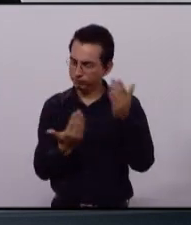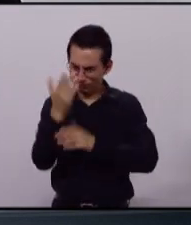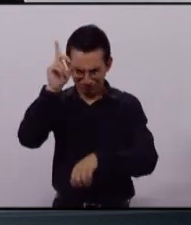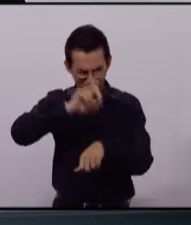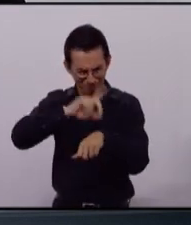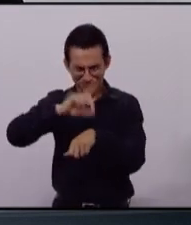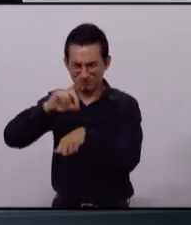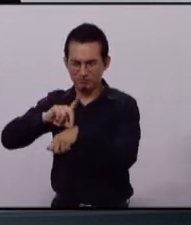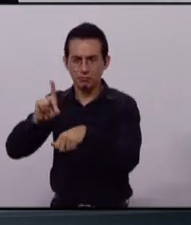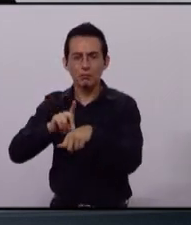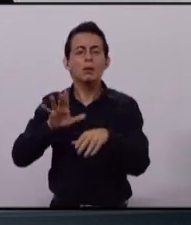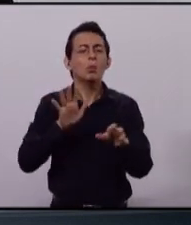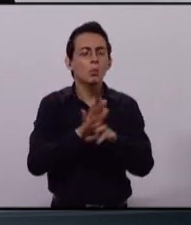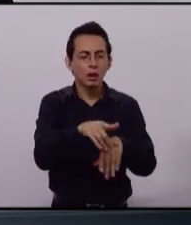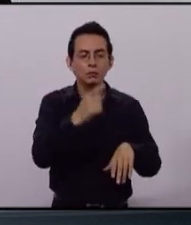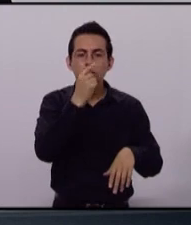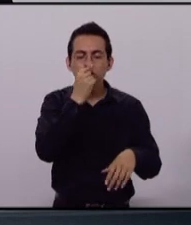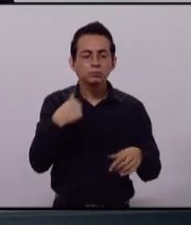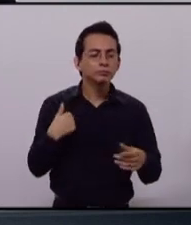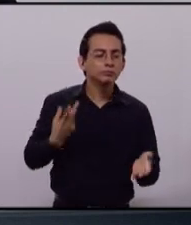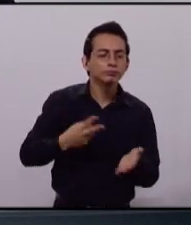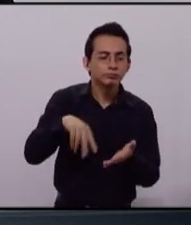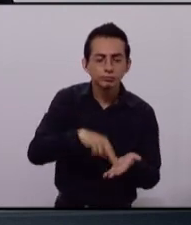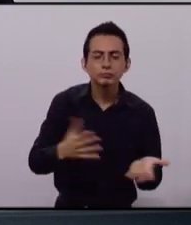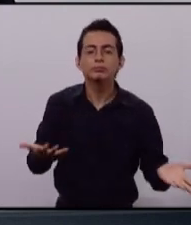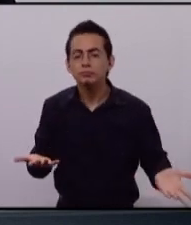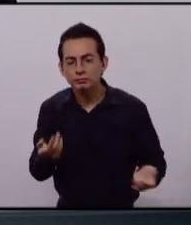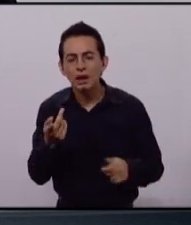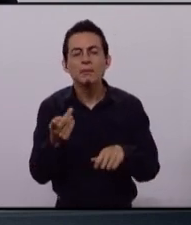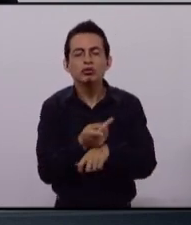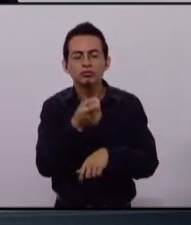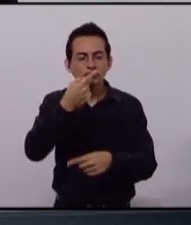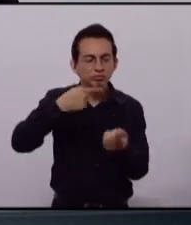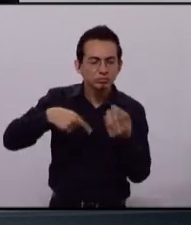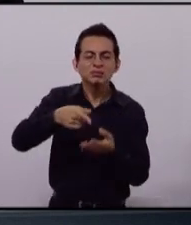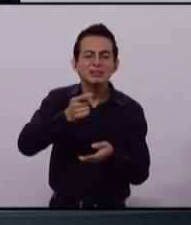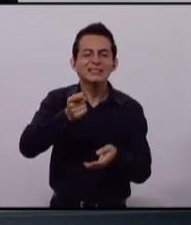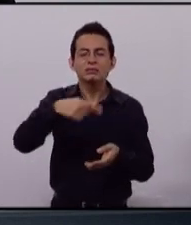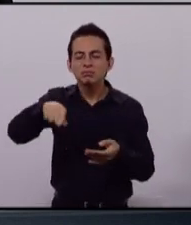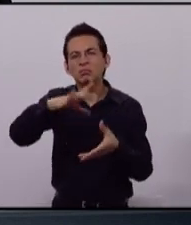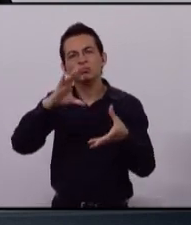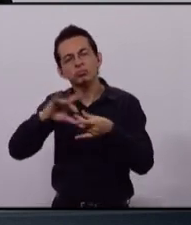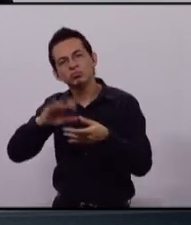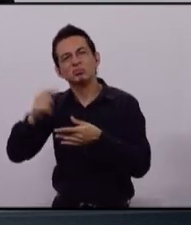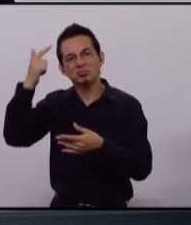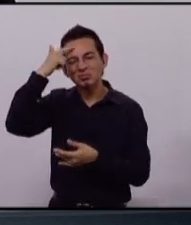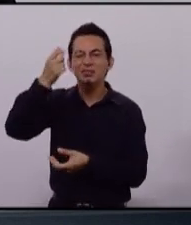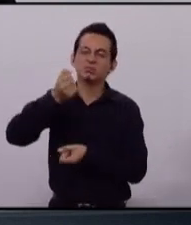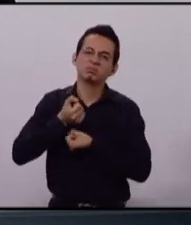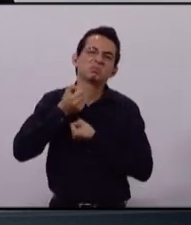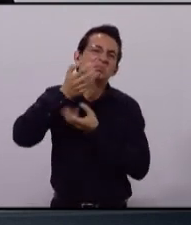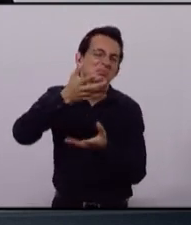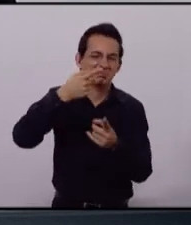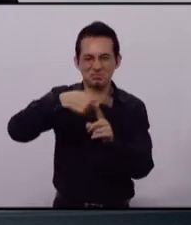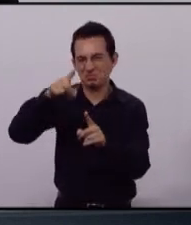con el equipo de seguridad para recibir el parte de la jornada anterior y ahí tomar las decisiones que correspondan. En un